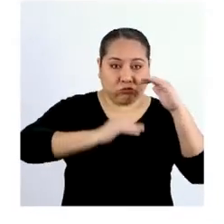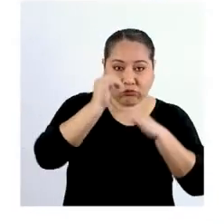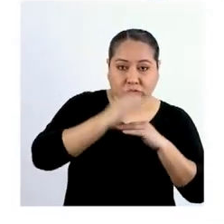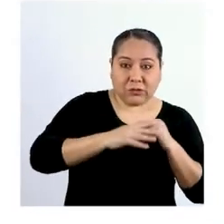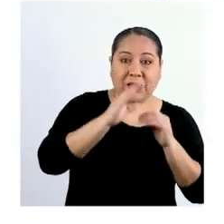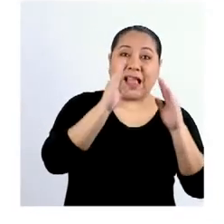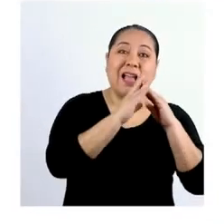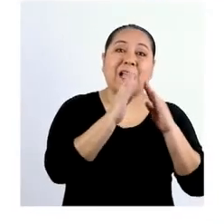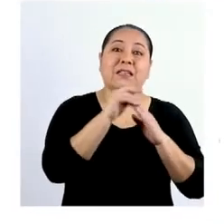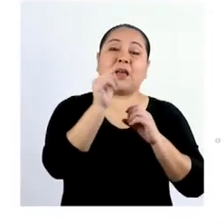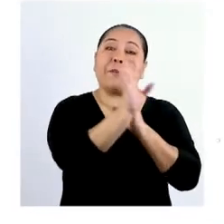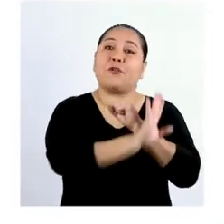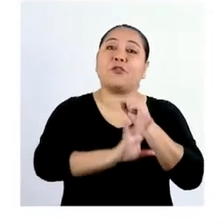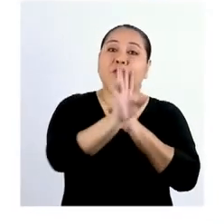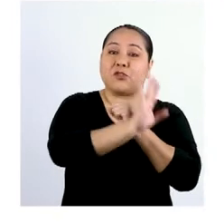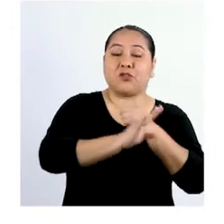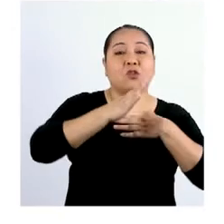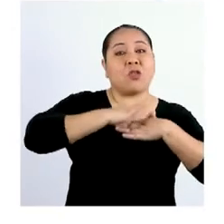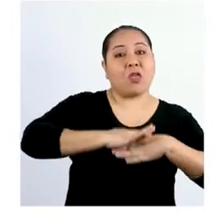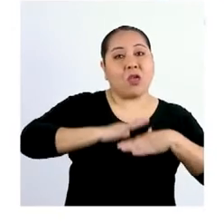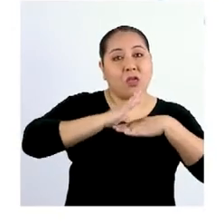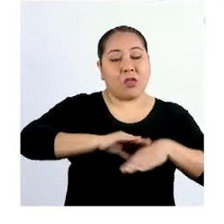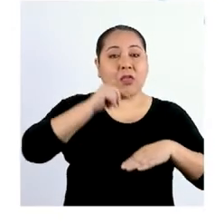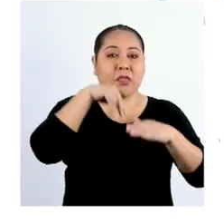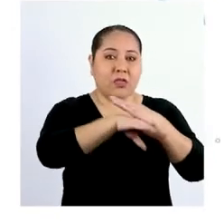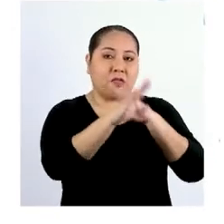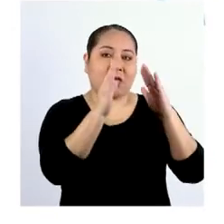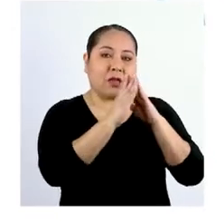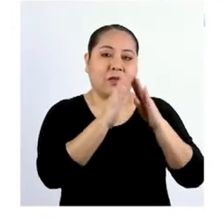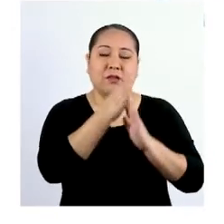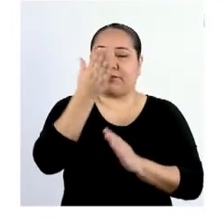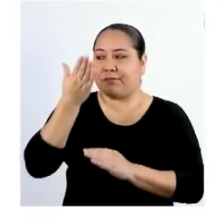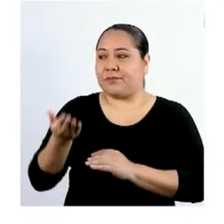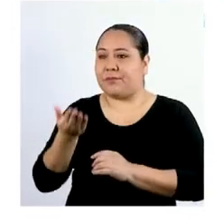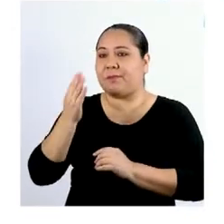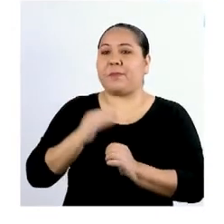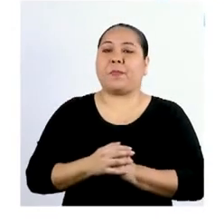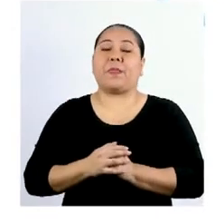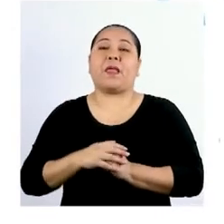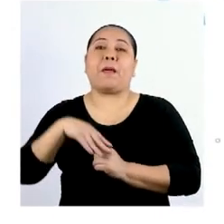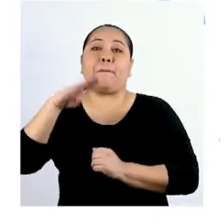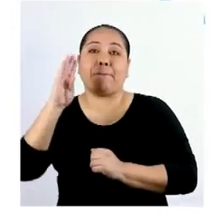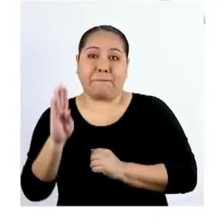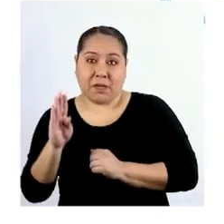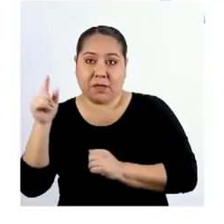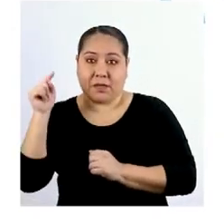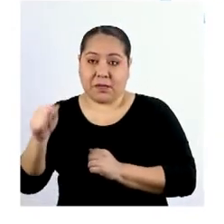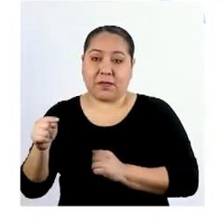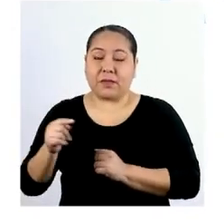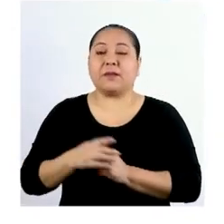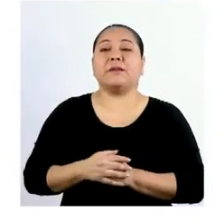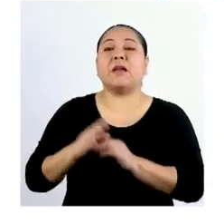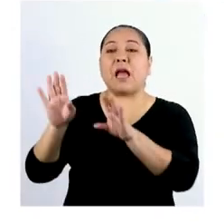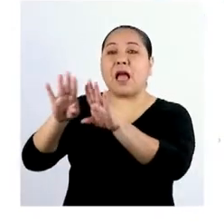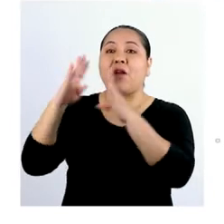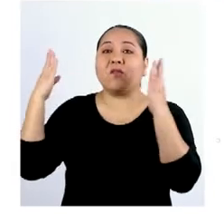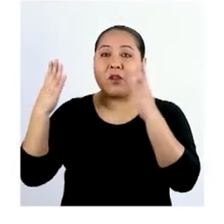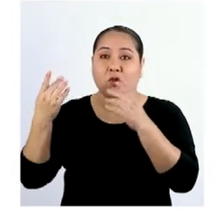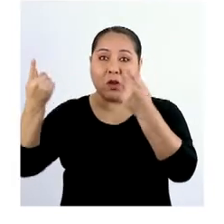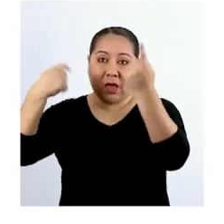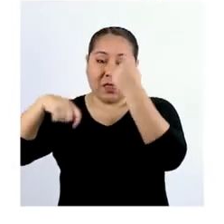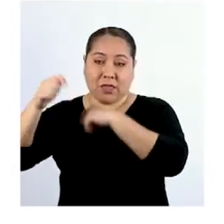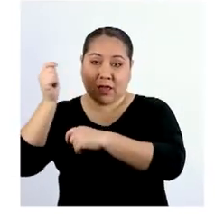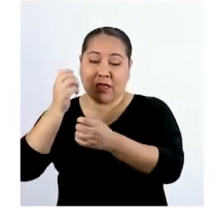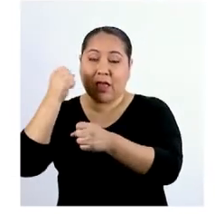implicaría mayor seguridad y comodidad en el hogar. Mientras que la opción B, al abrir un